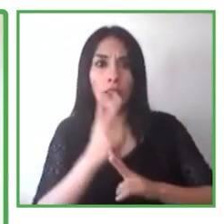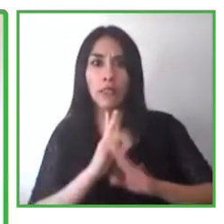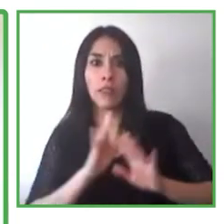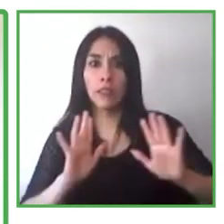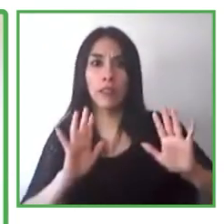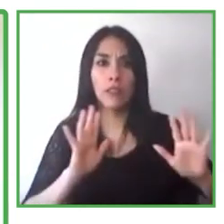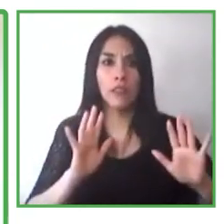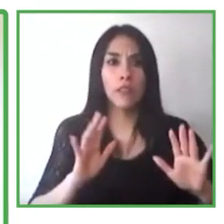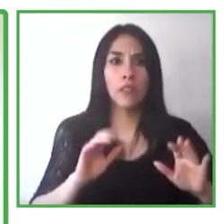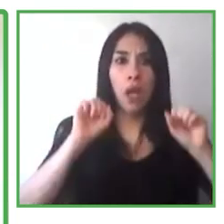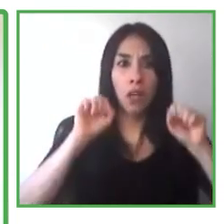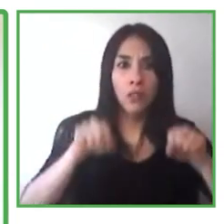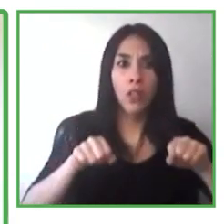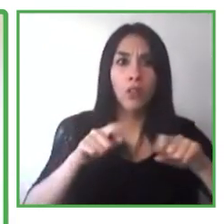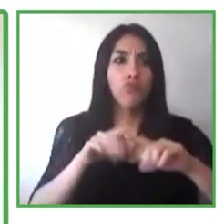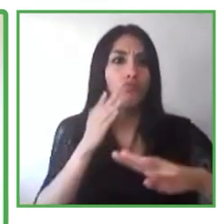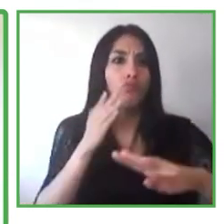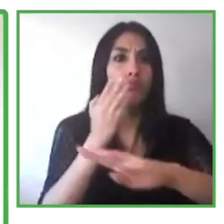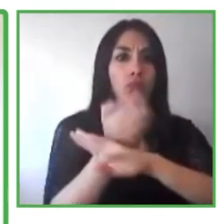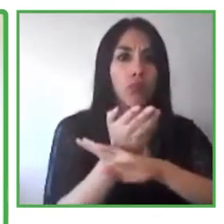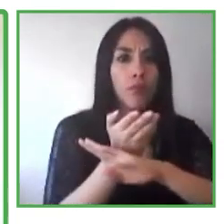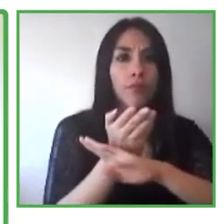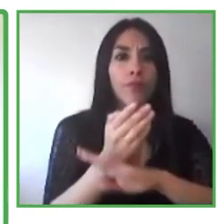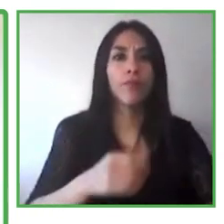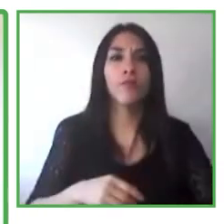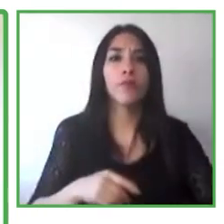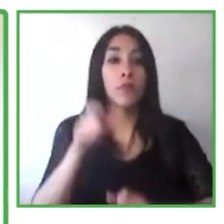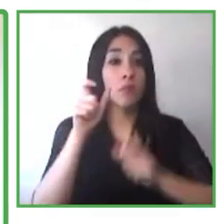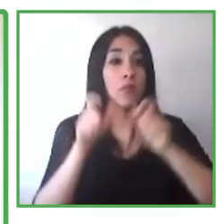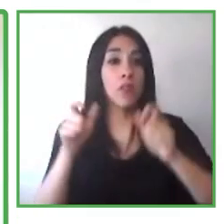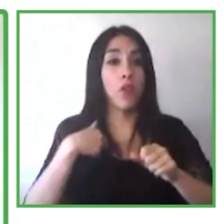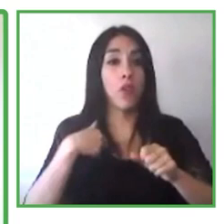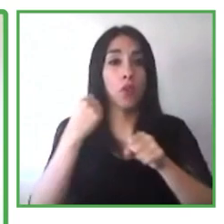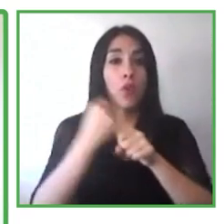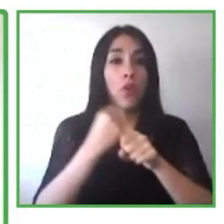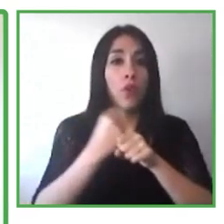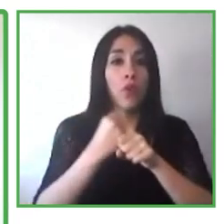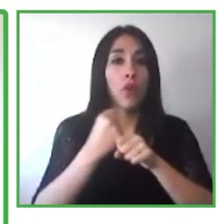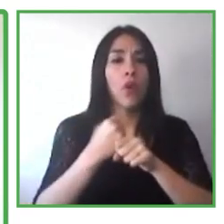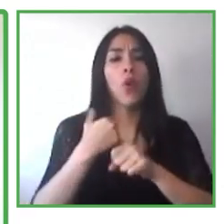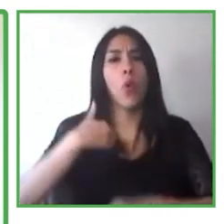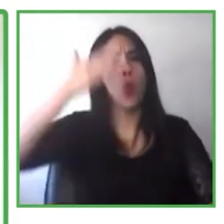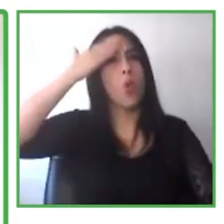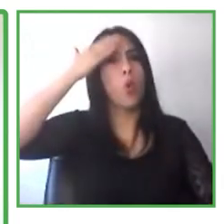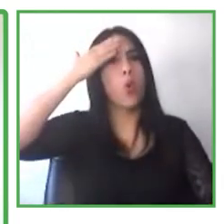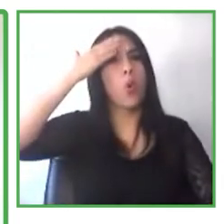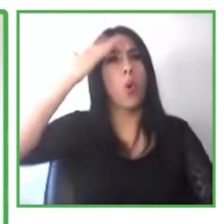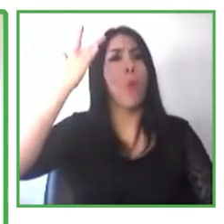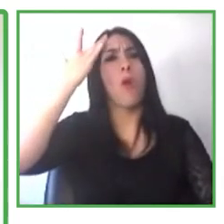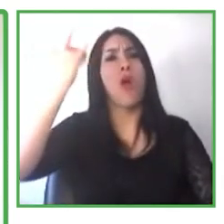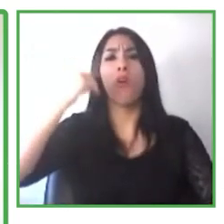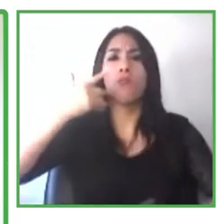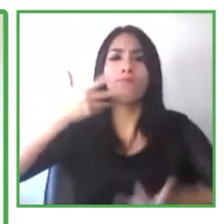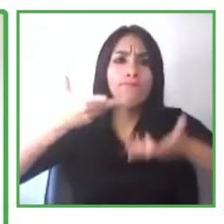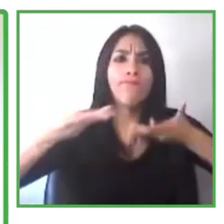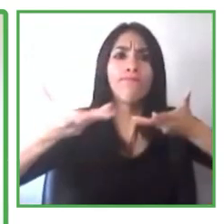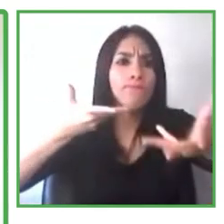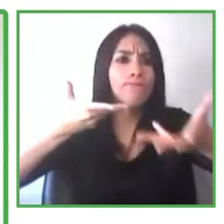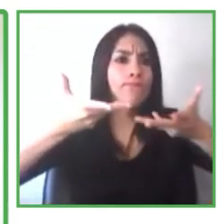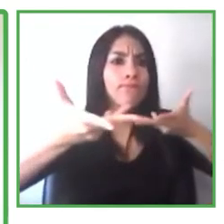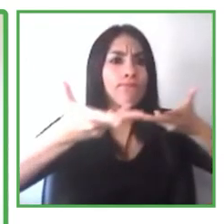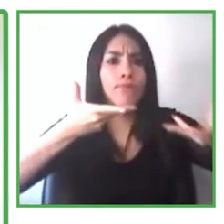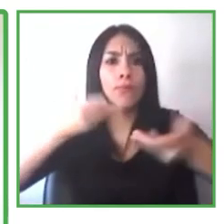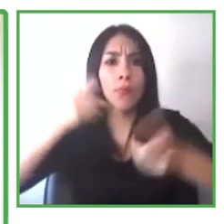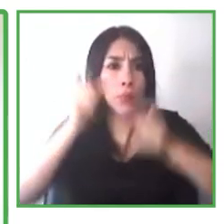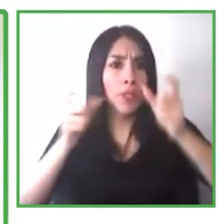manejar a alguien con discapacidades, incluso si no tienen discapacidades ellos mismos, o aún no la tienen, por lo menos.